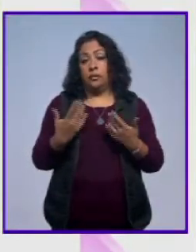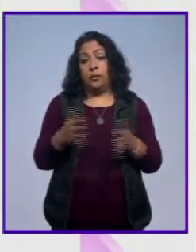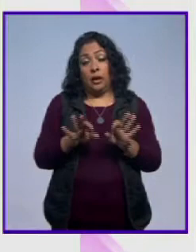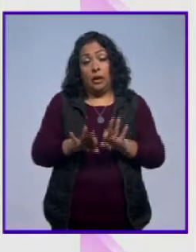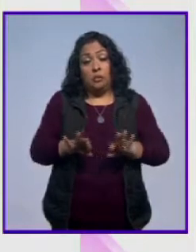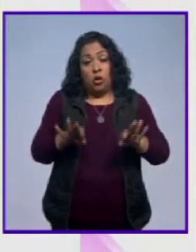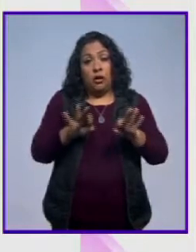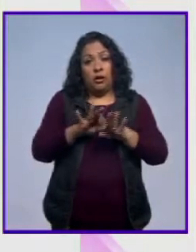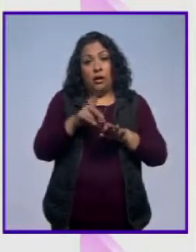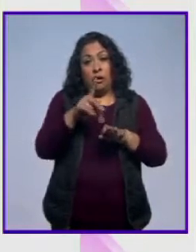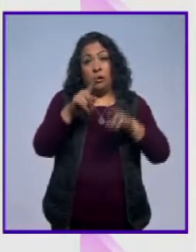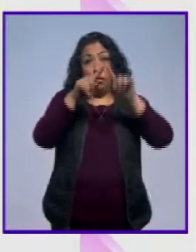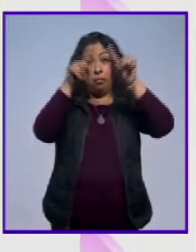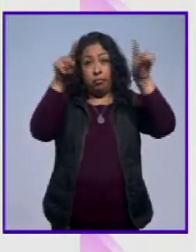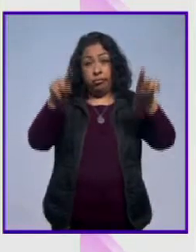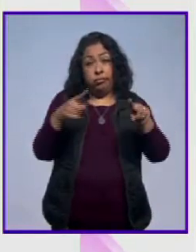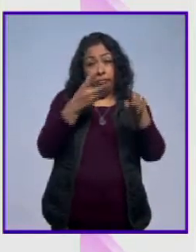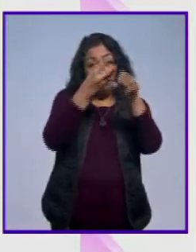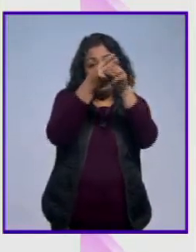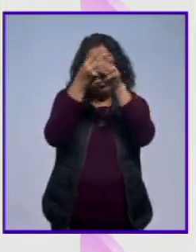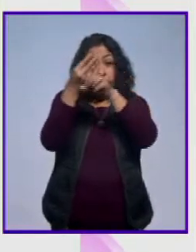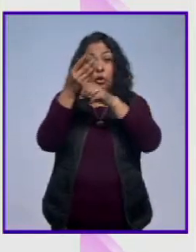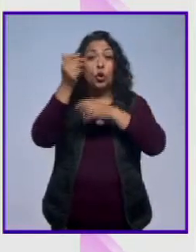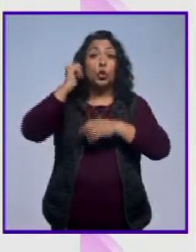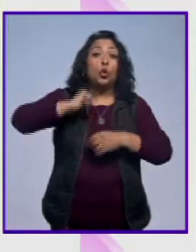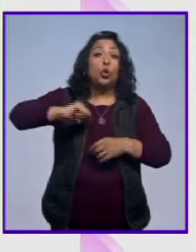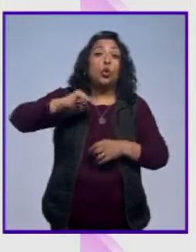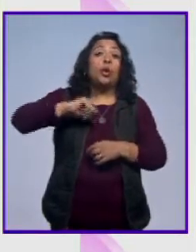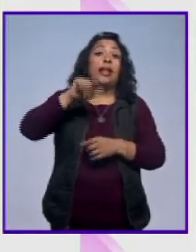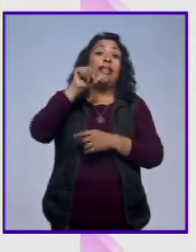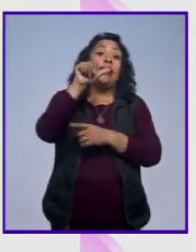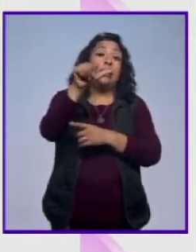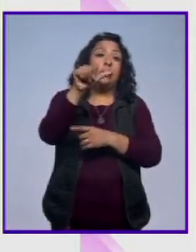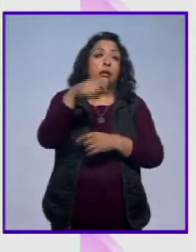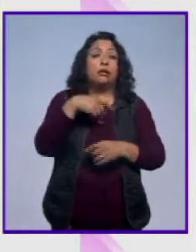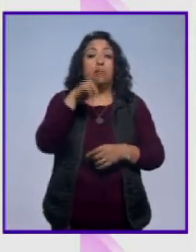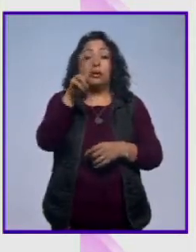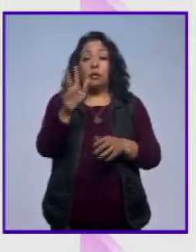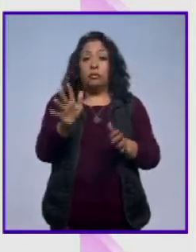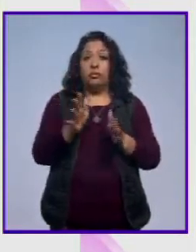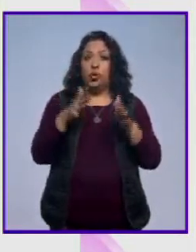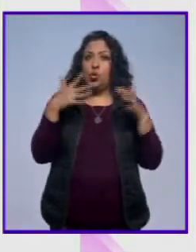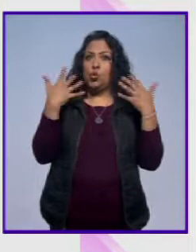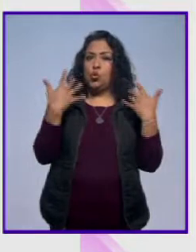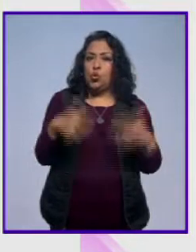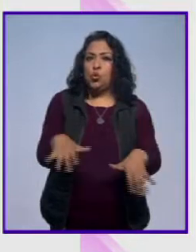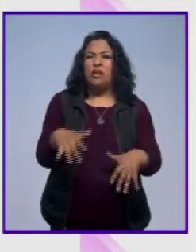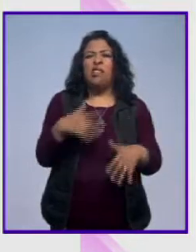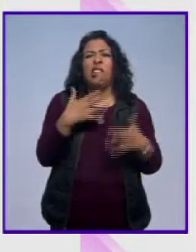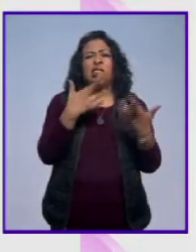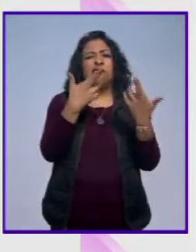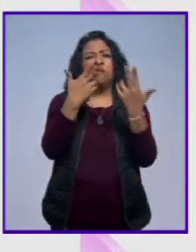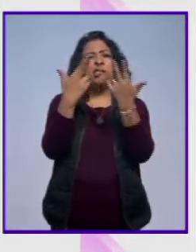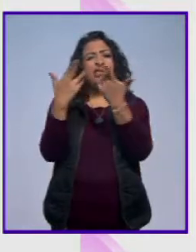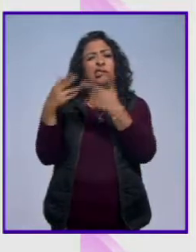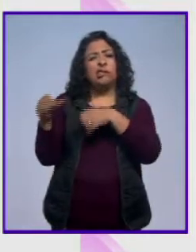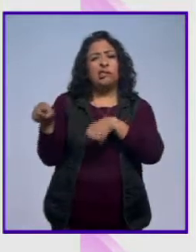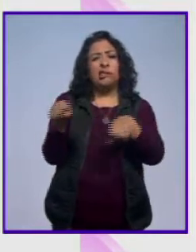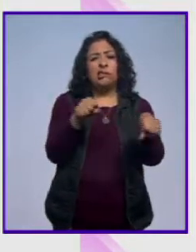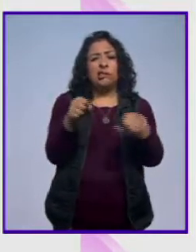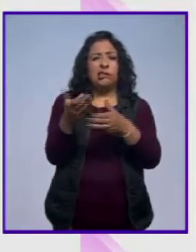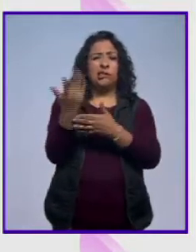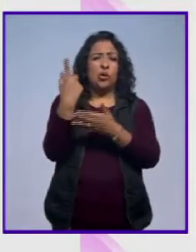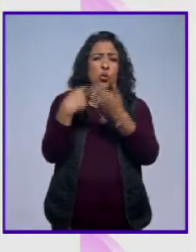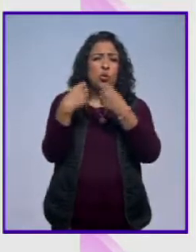Restaurar estos murales que datan del siglo XVI, Rafael. Hoy es impactante ver los estragos que causó el sismo del año